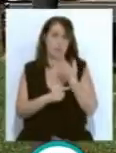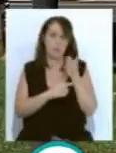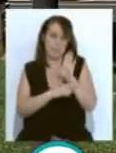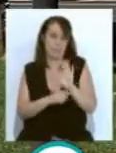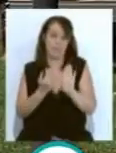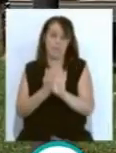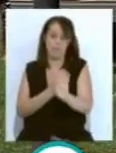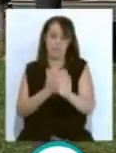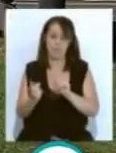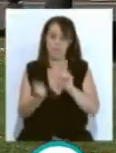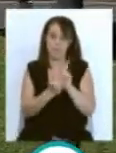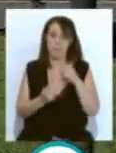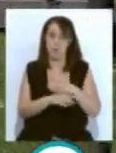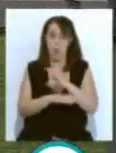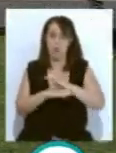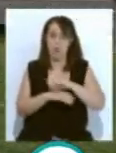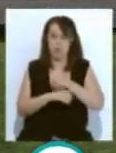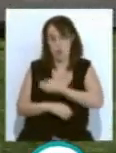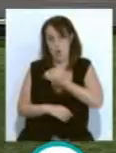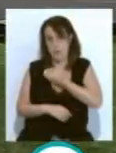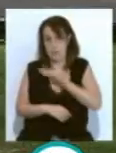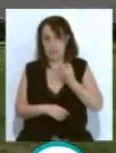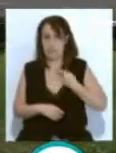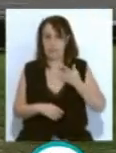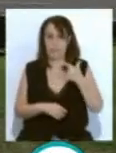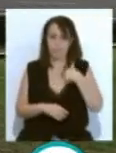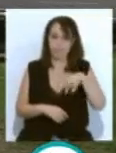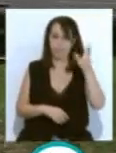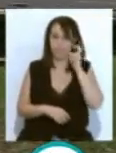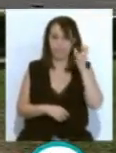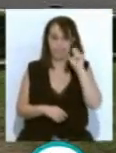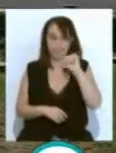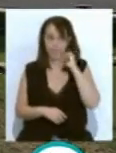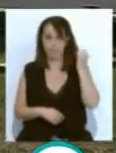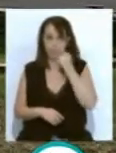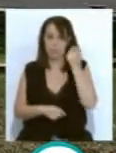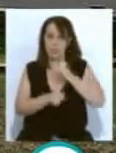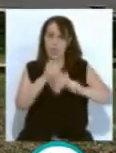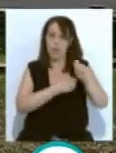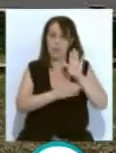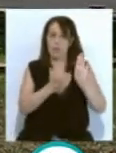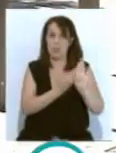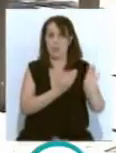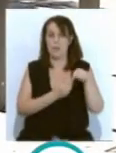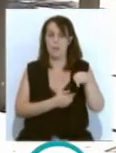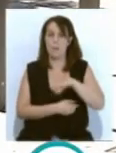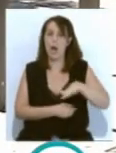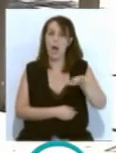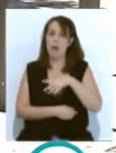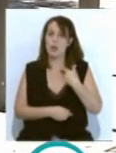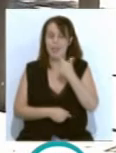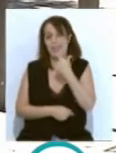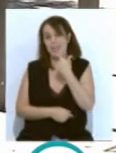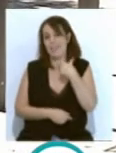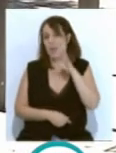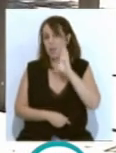vecinales. Los concejales socialistas se han hecho eco de las reclamaciones de la Asociación de Vecinos del Barrio, que hablan de falta